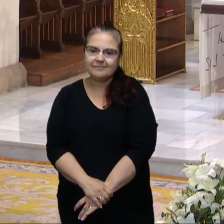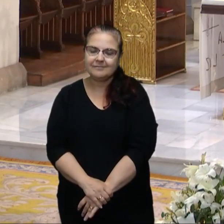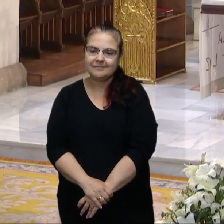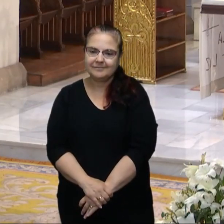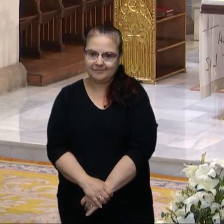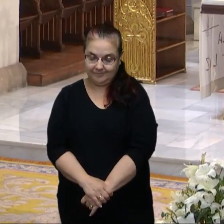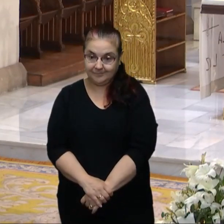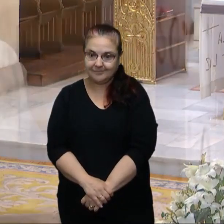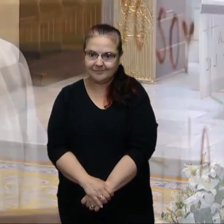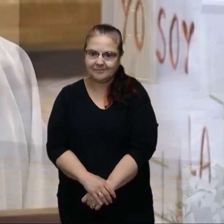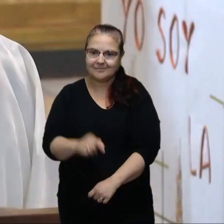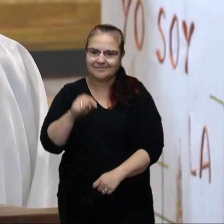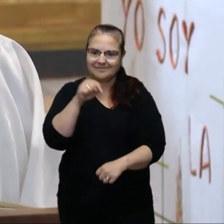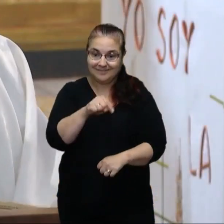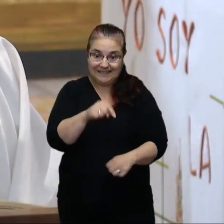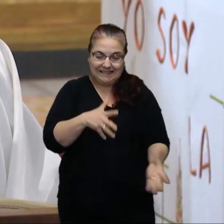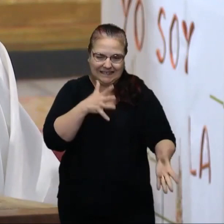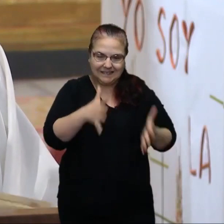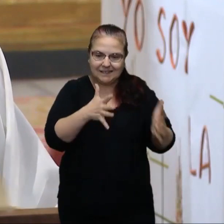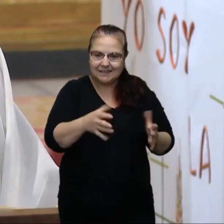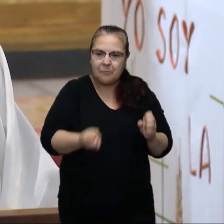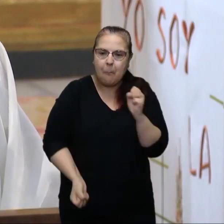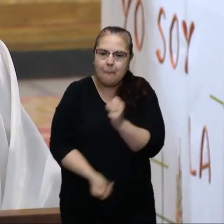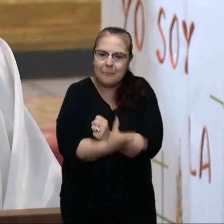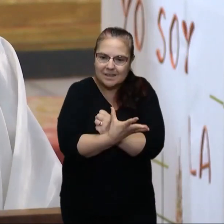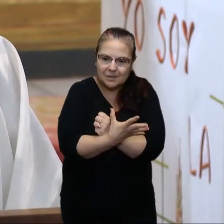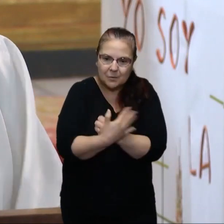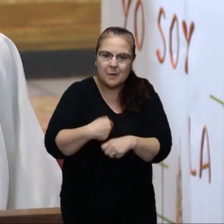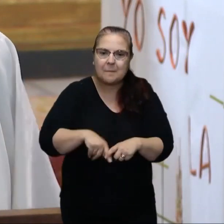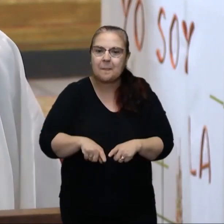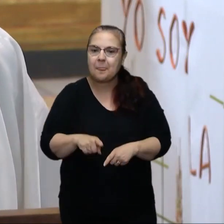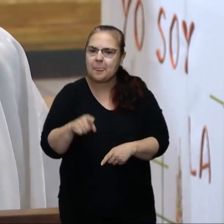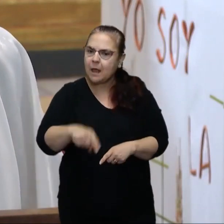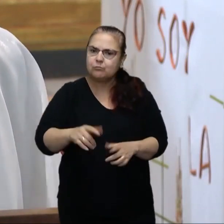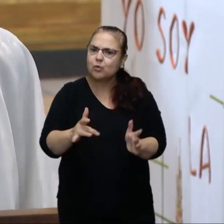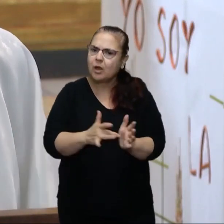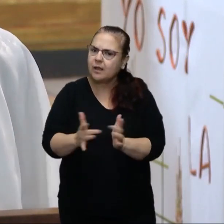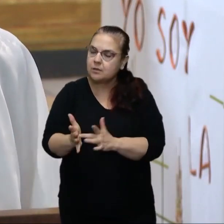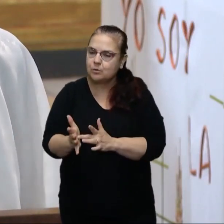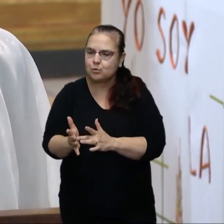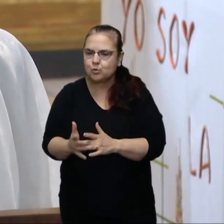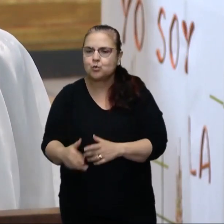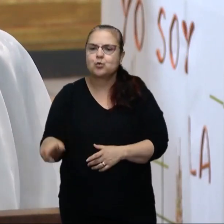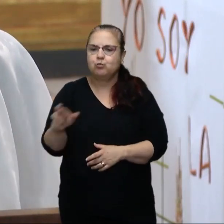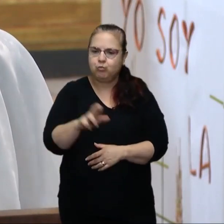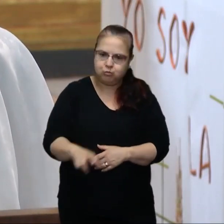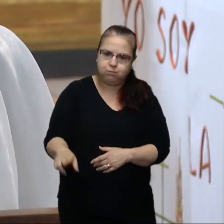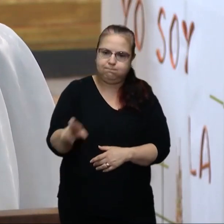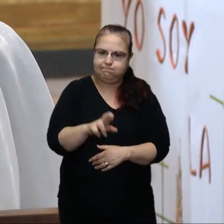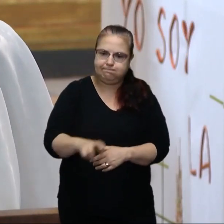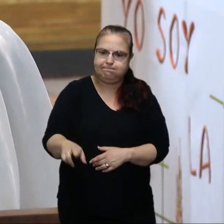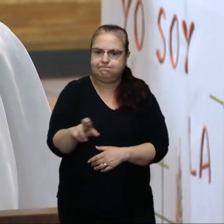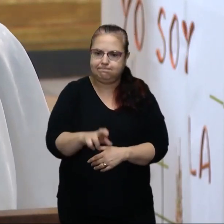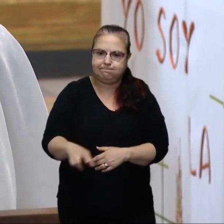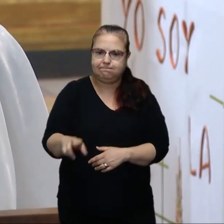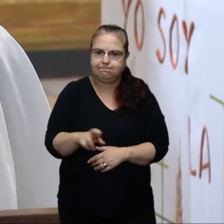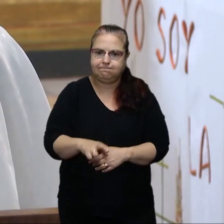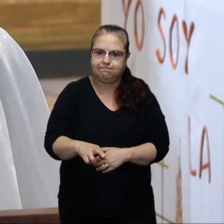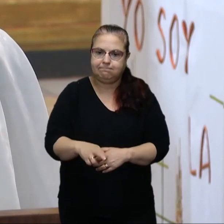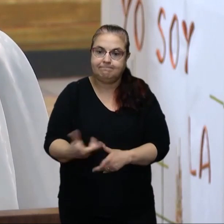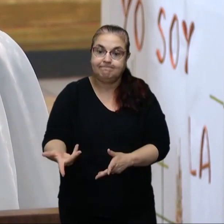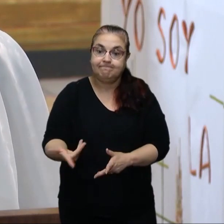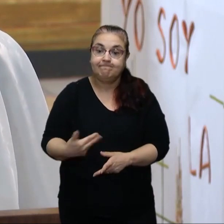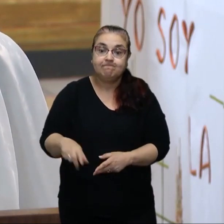En este tiempo pascual, donde Jesús una y otra vez, una y otra vez, nos está